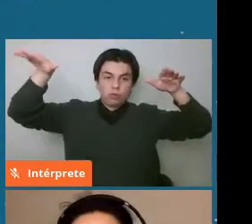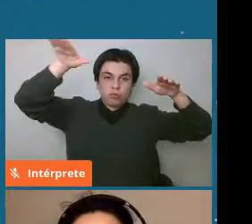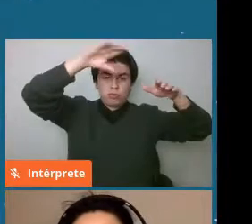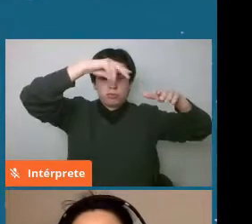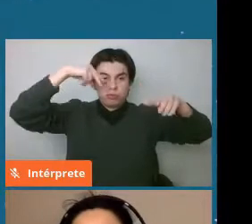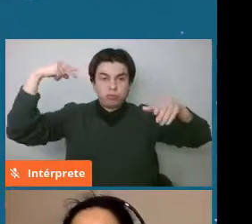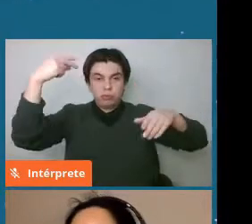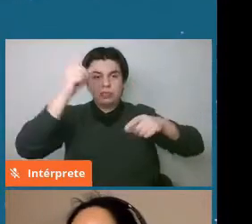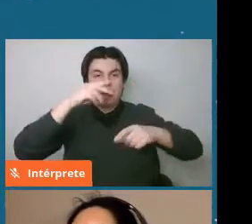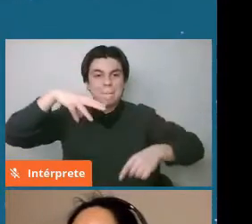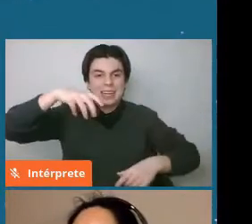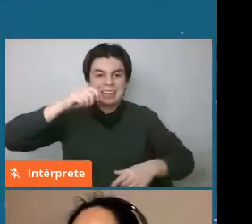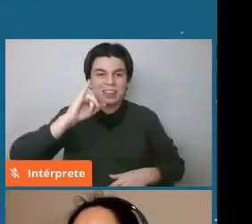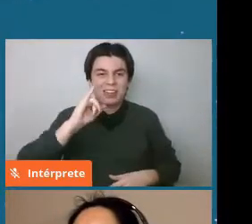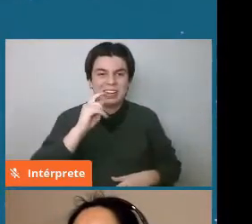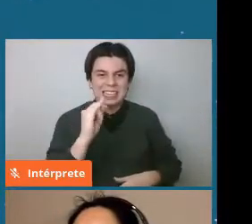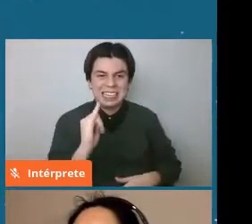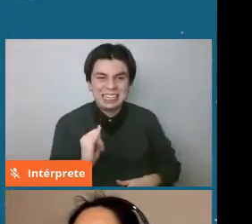meteoro.